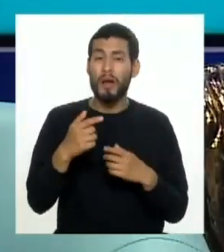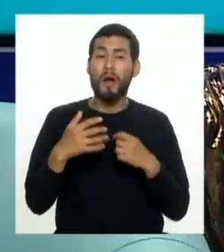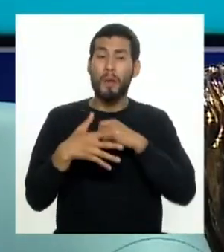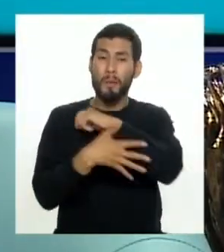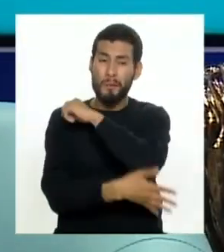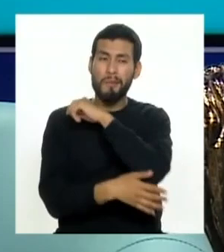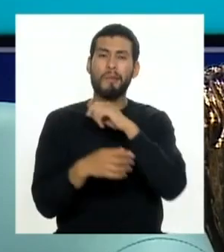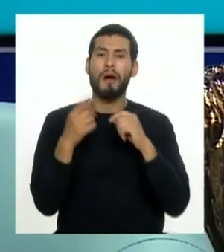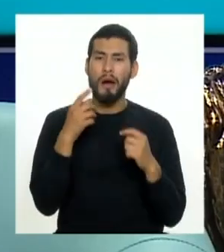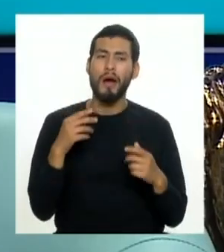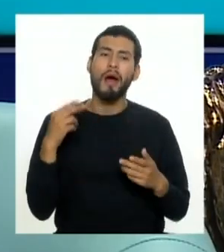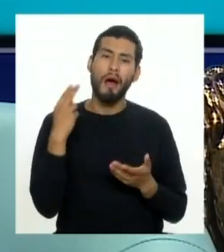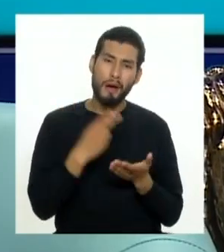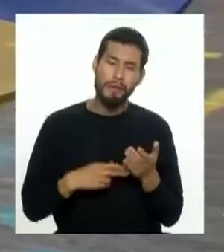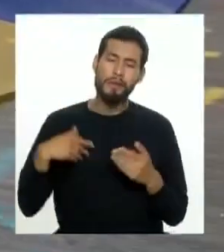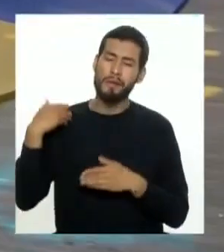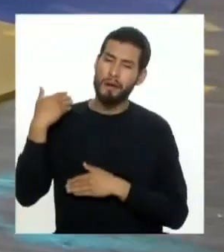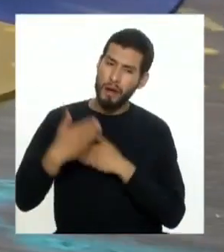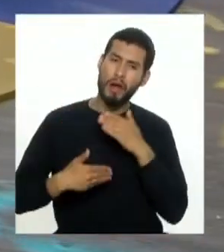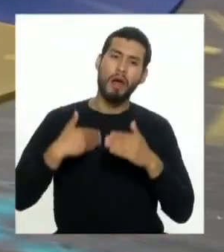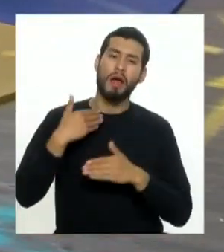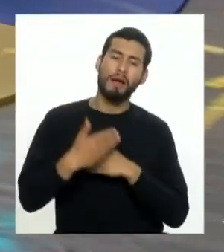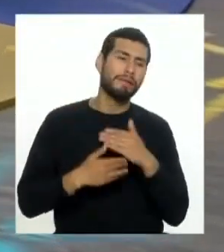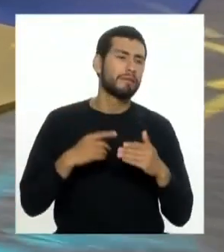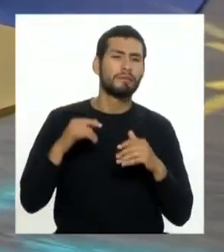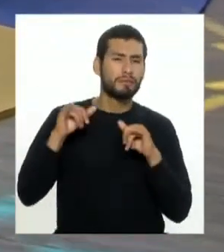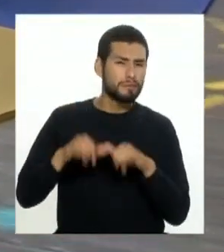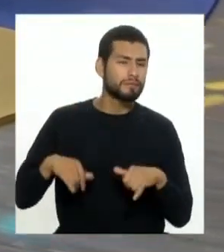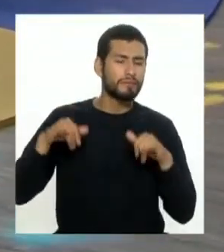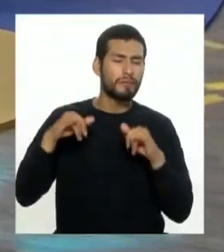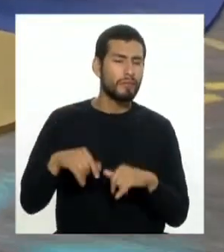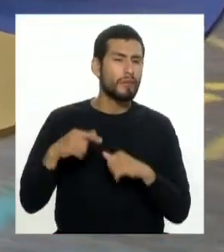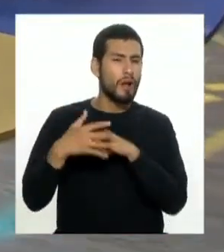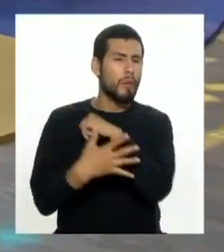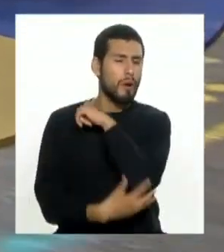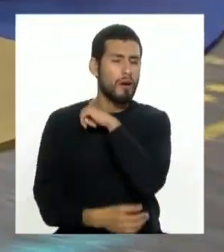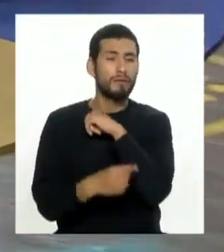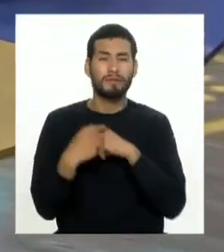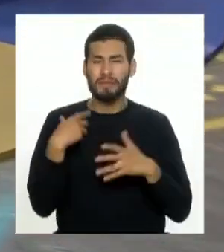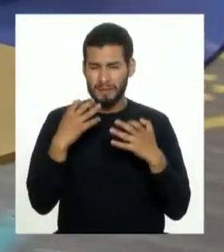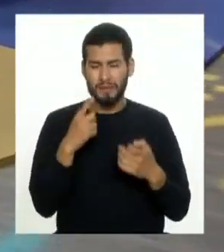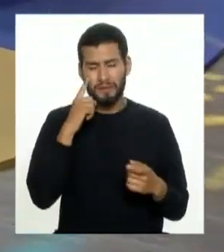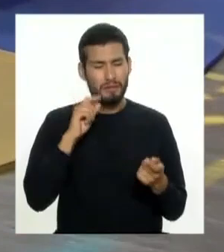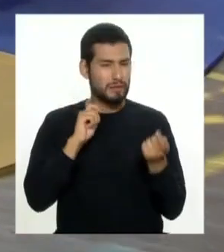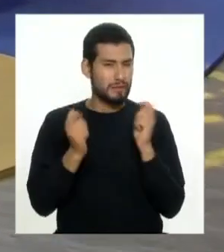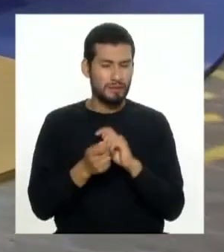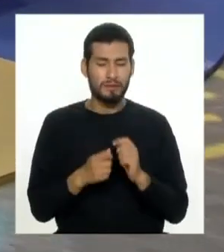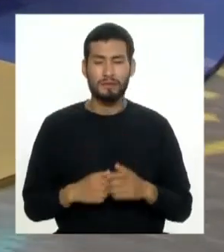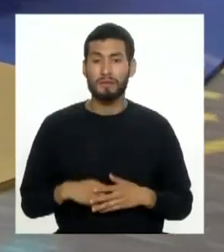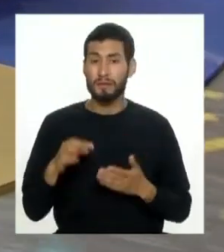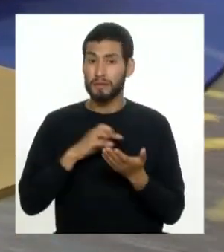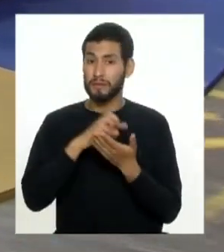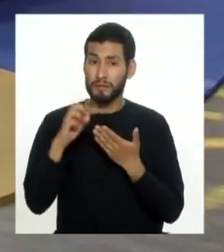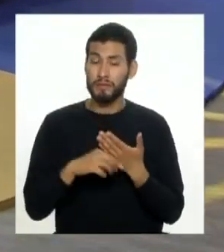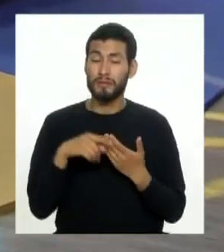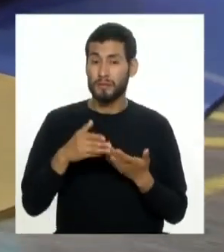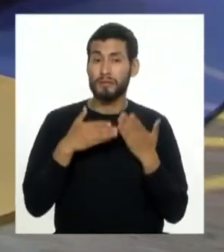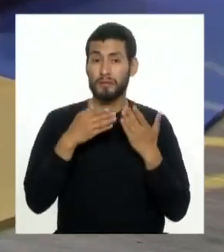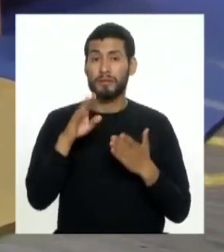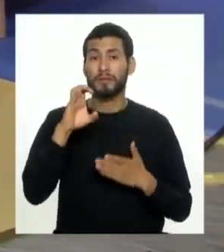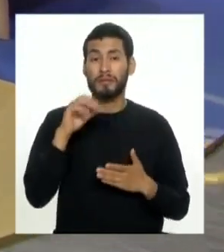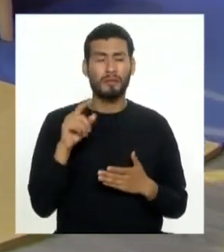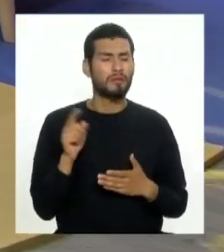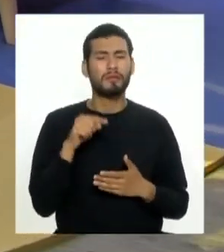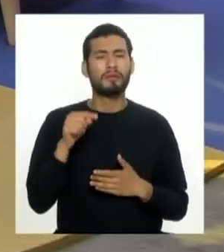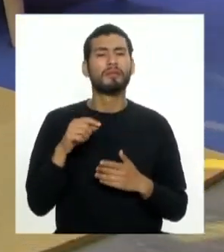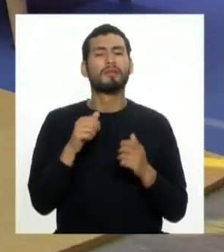pobreza se va repitiendo y no salen de ese ciclo que en realidad es lo que queremos romper el programa no otorga una beca lo que el